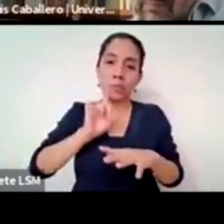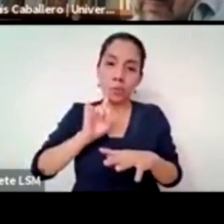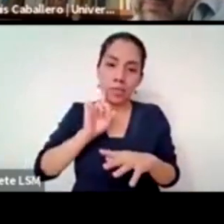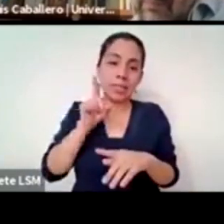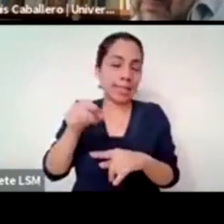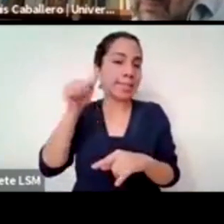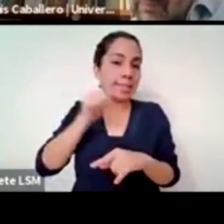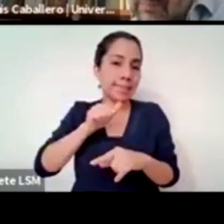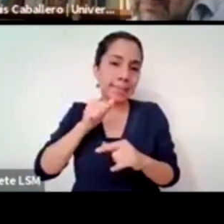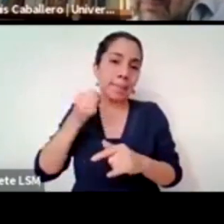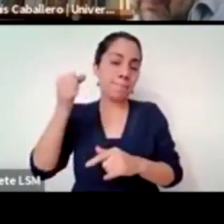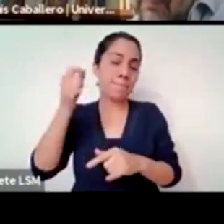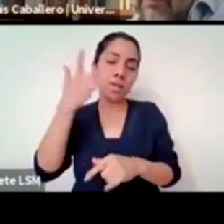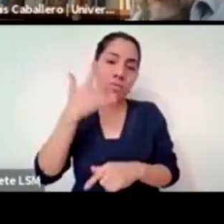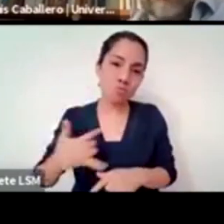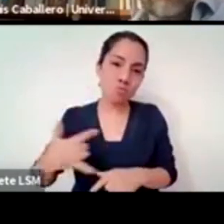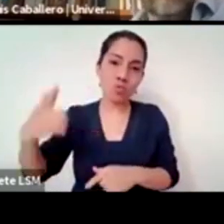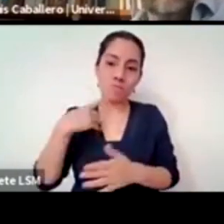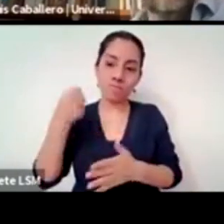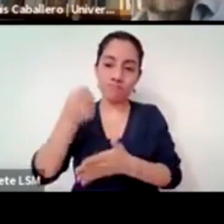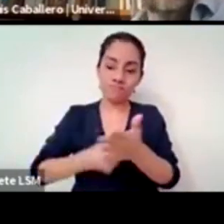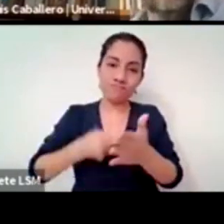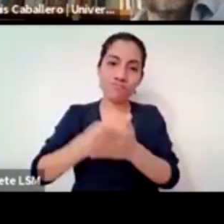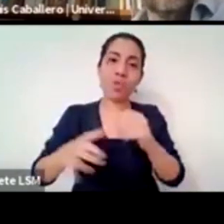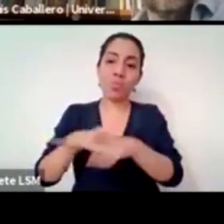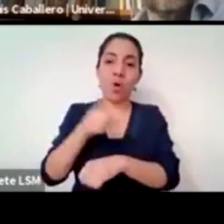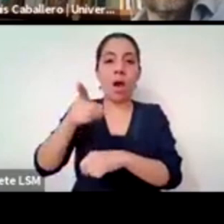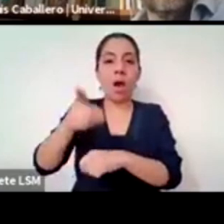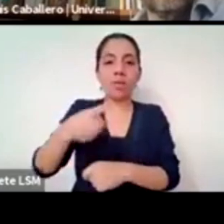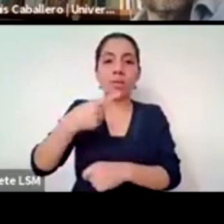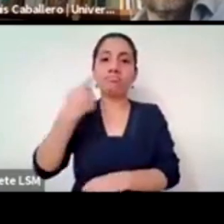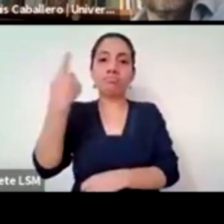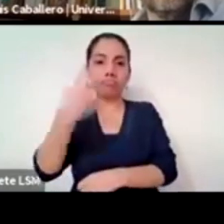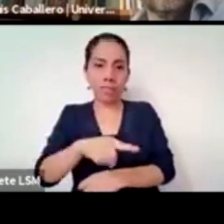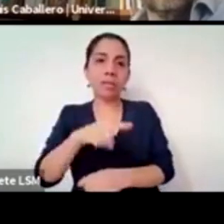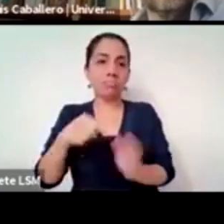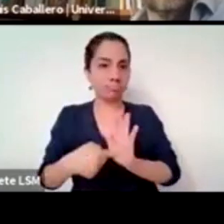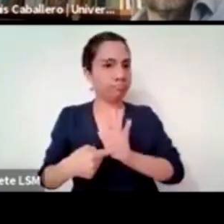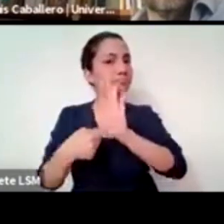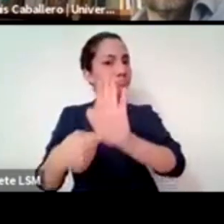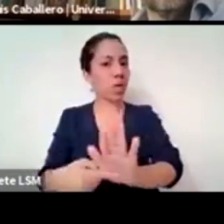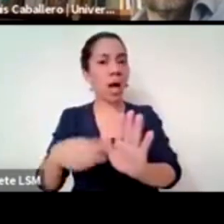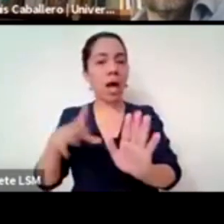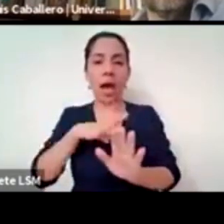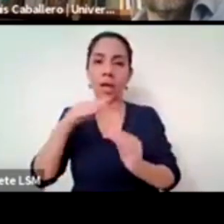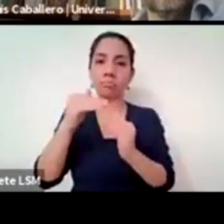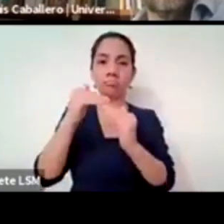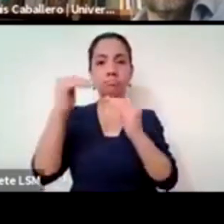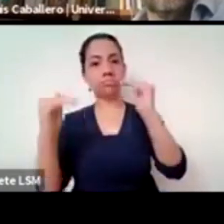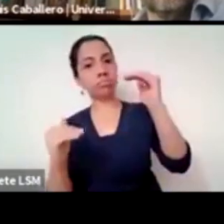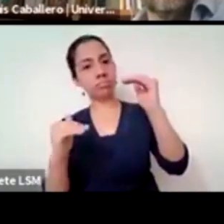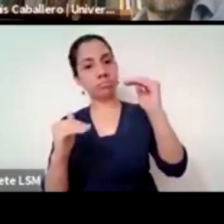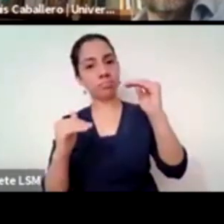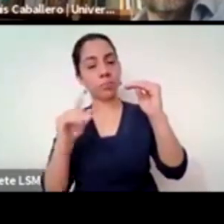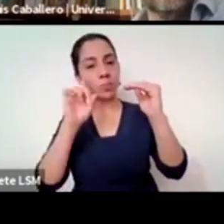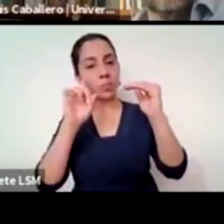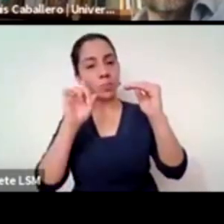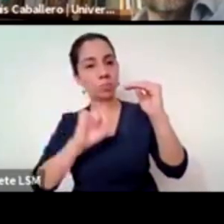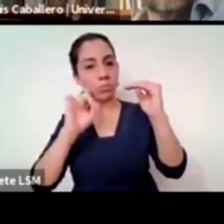la desigualdad y la injusticia de género pero es que además es un bastión muy eficaz